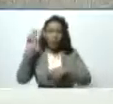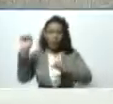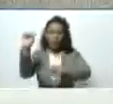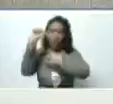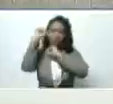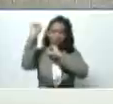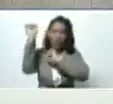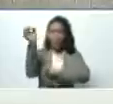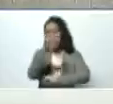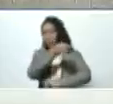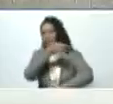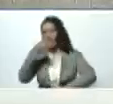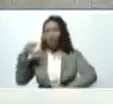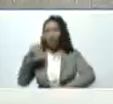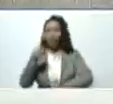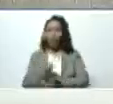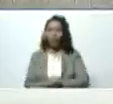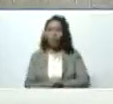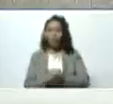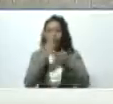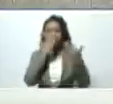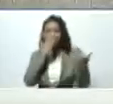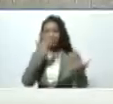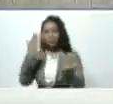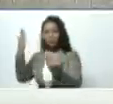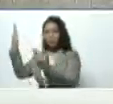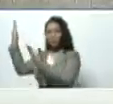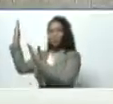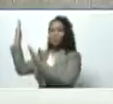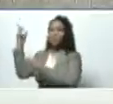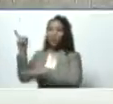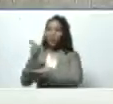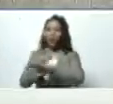exitosos adelante gobernadora